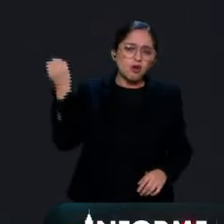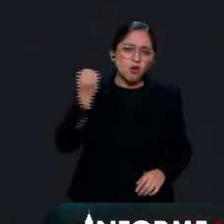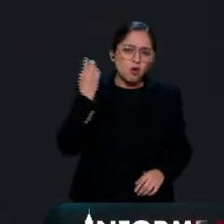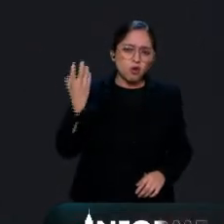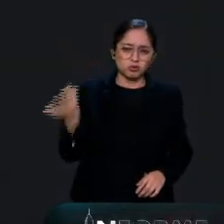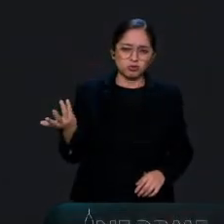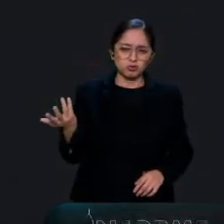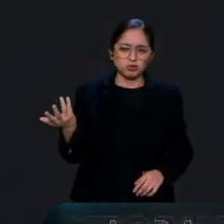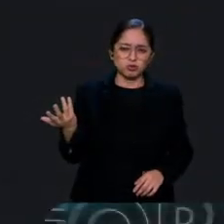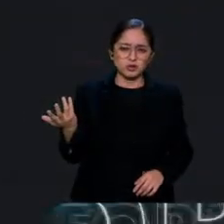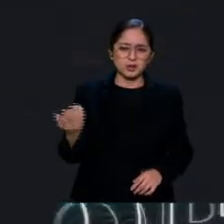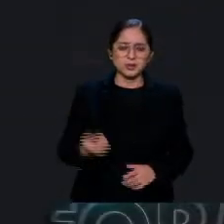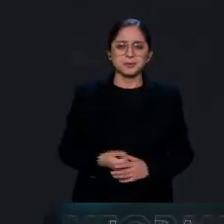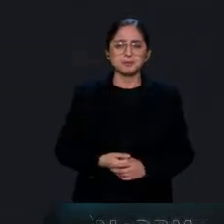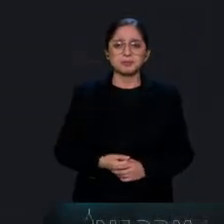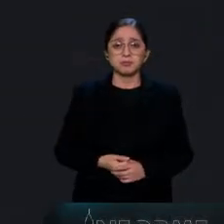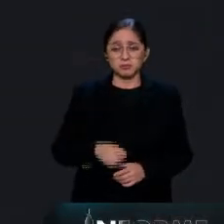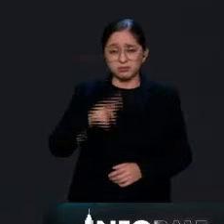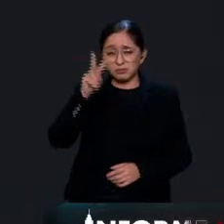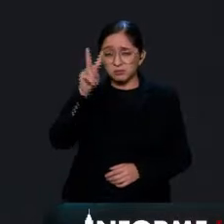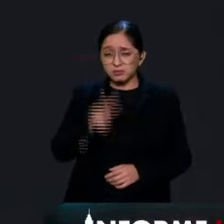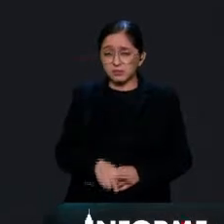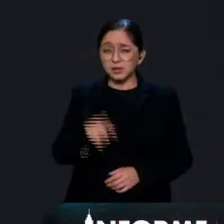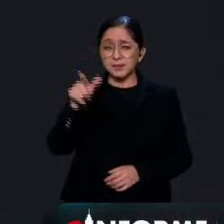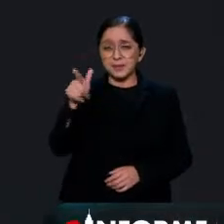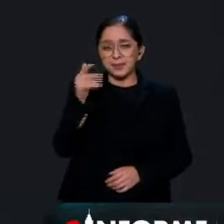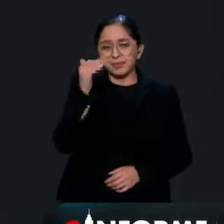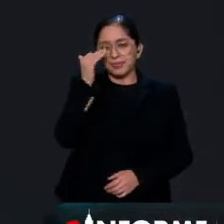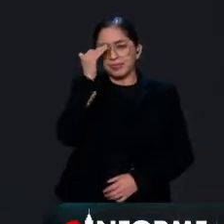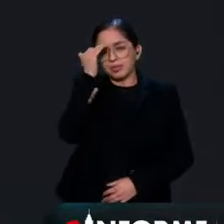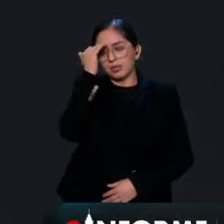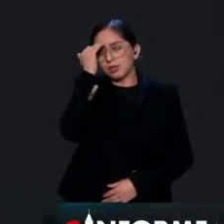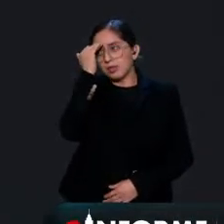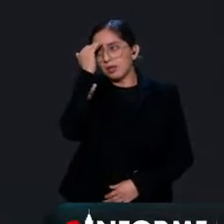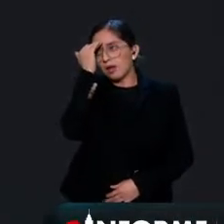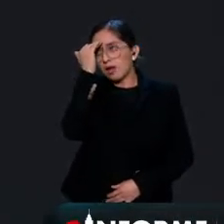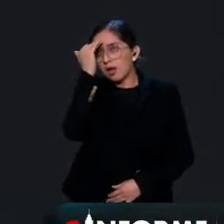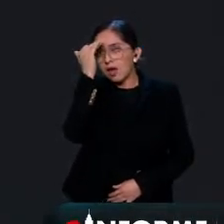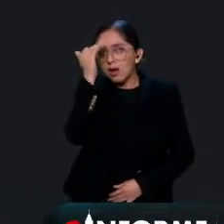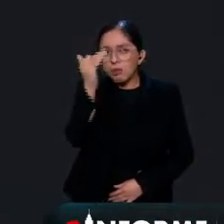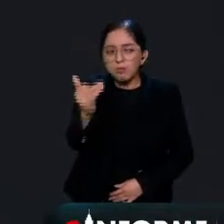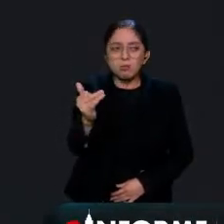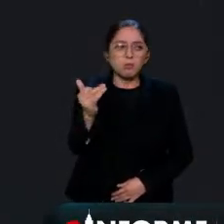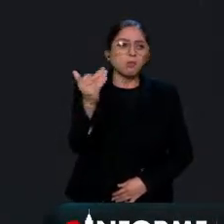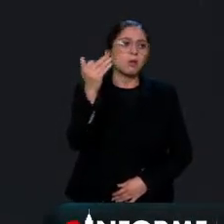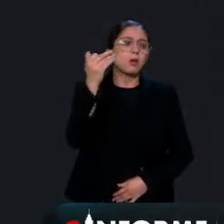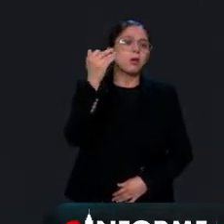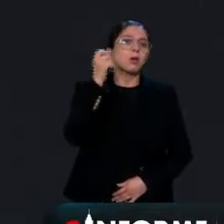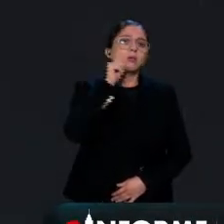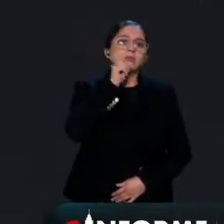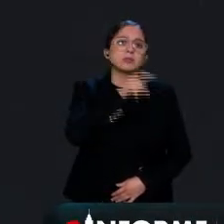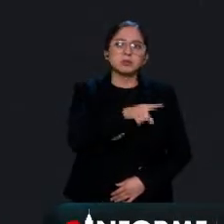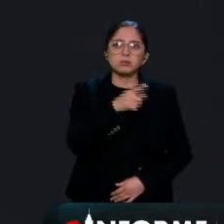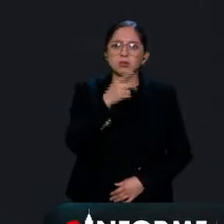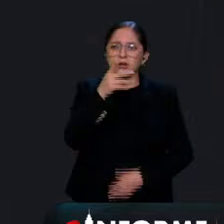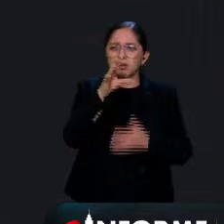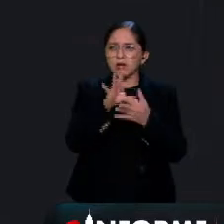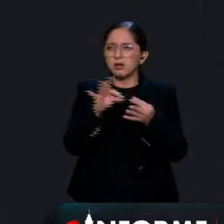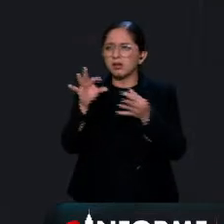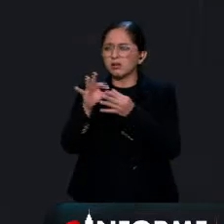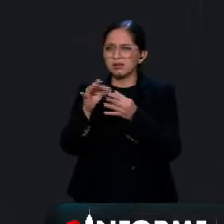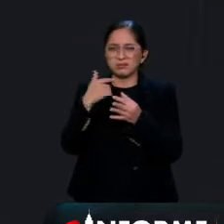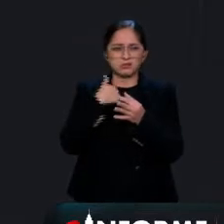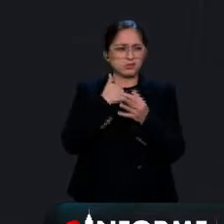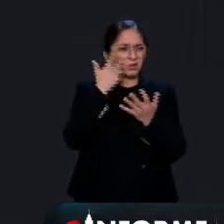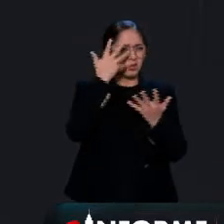son eternos en determinado momento confusos no y se parte del